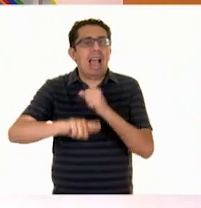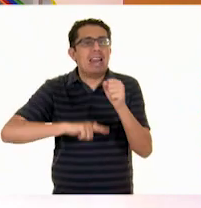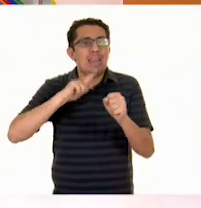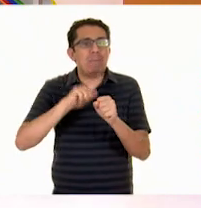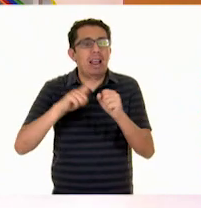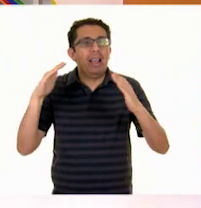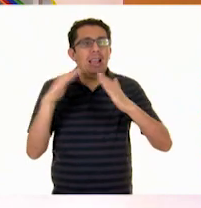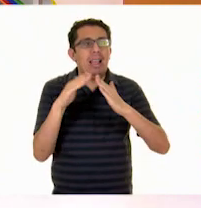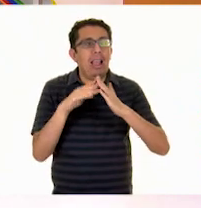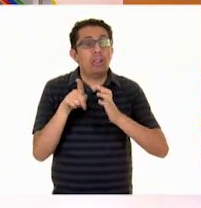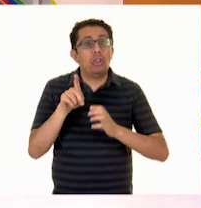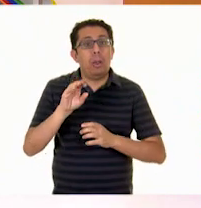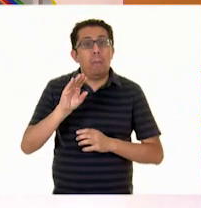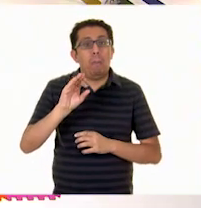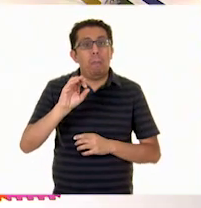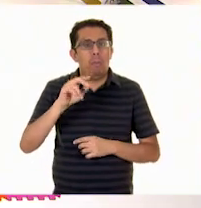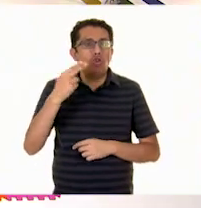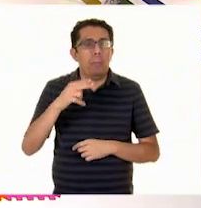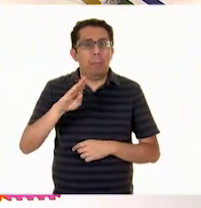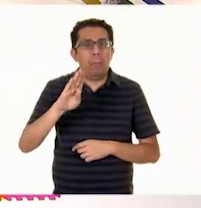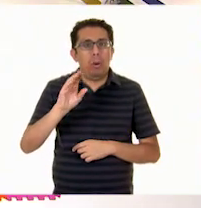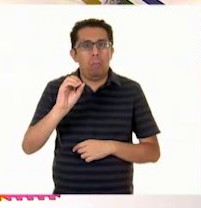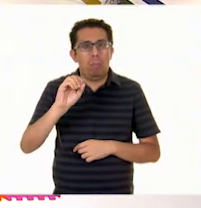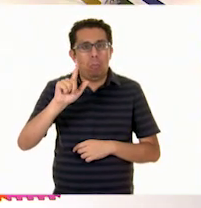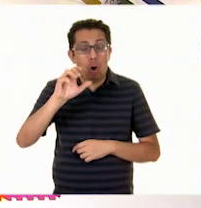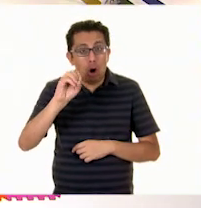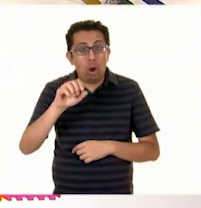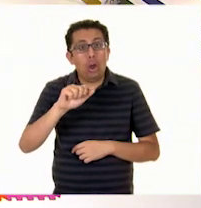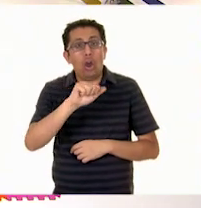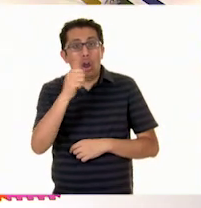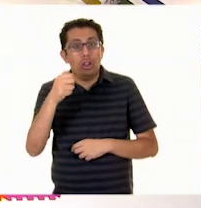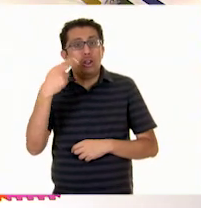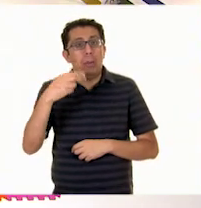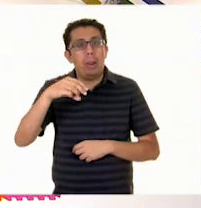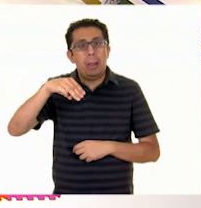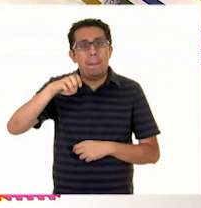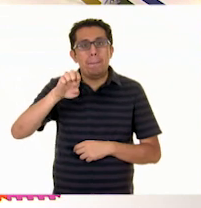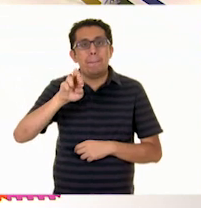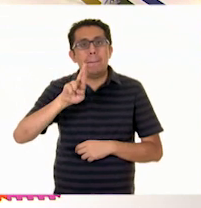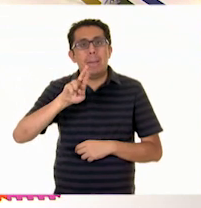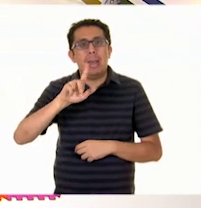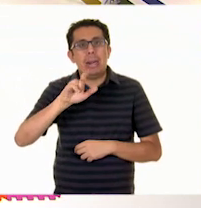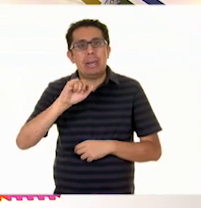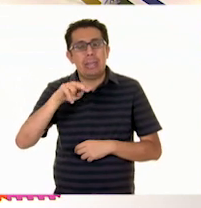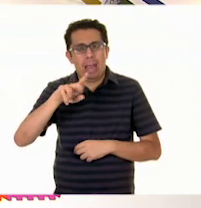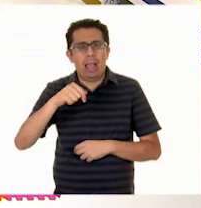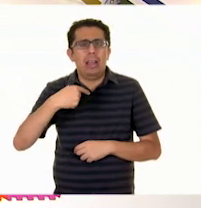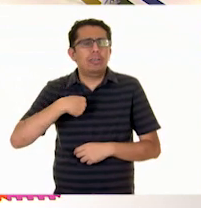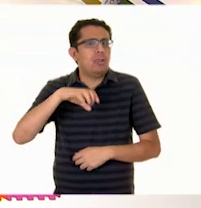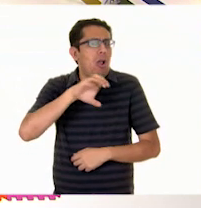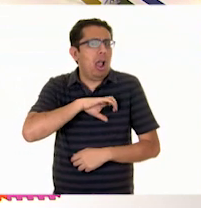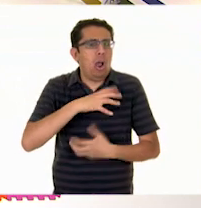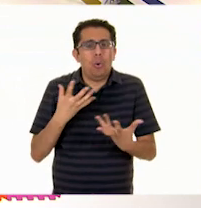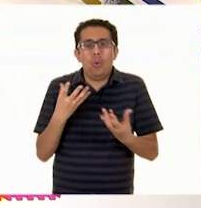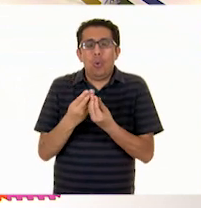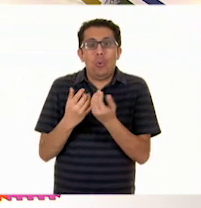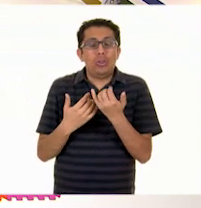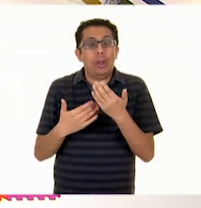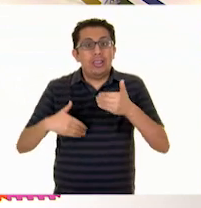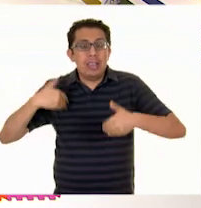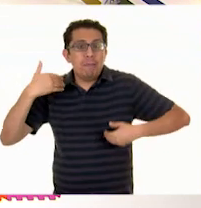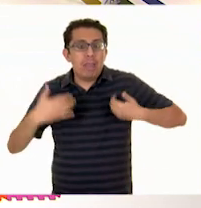maestra? Él se llama Bolo y ella se llama Merlina. ¿Bolo y Merlina? Sí. Y los quiero mucho porque con ellos me divierto,